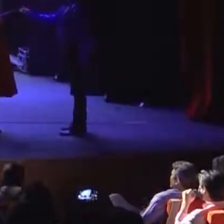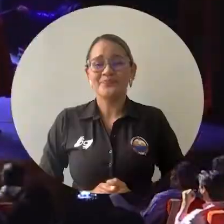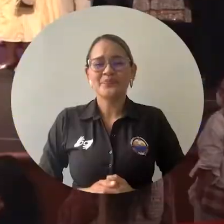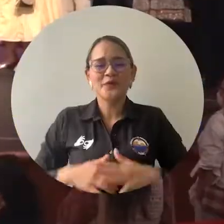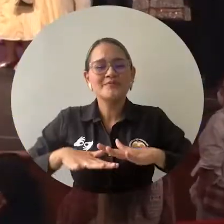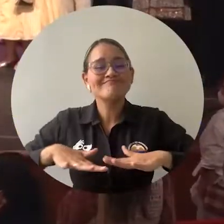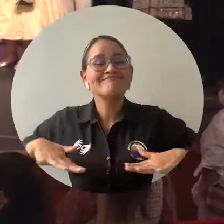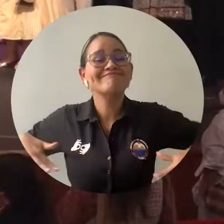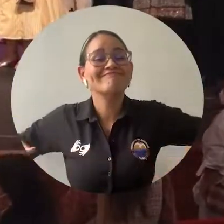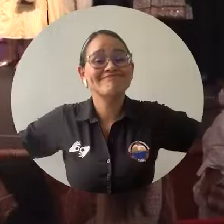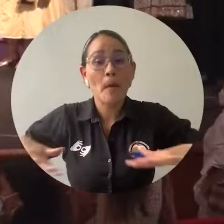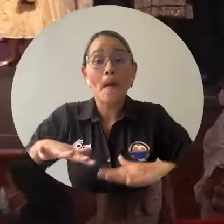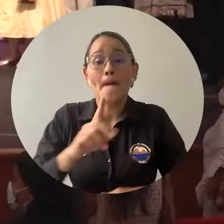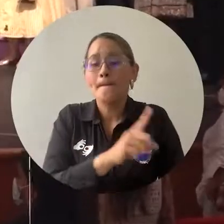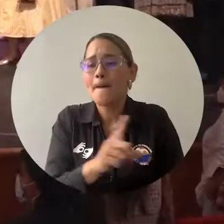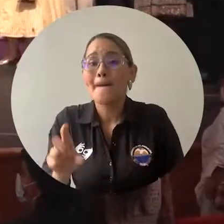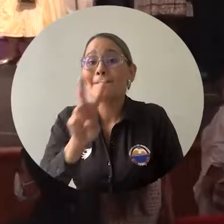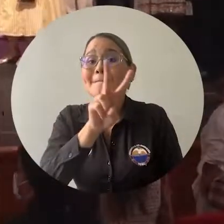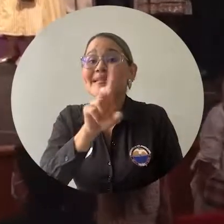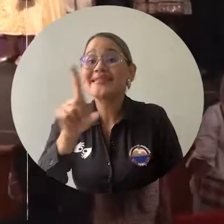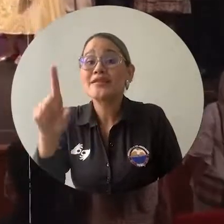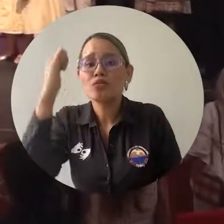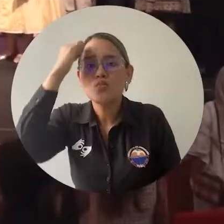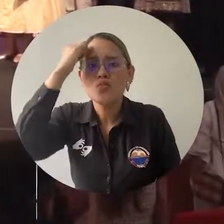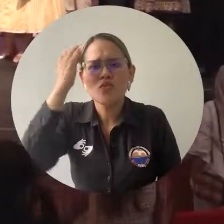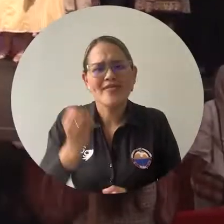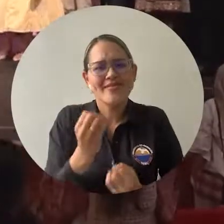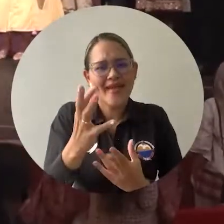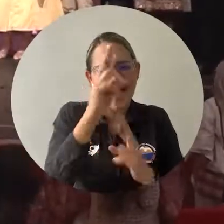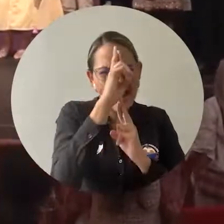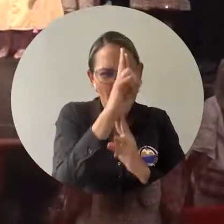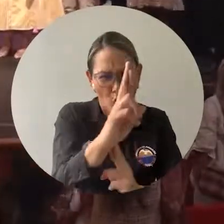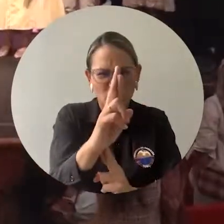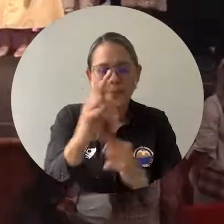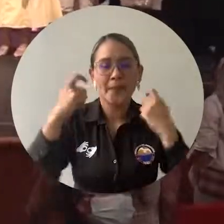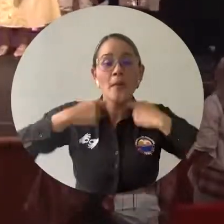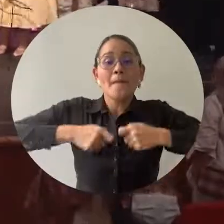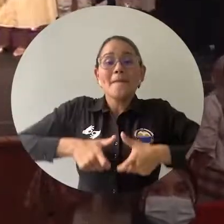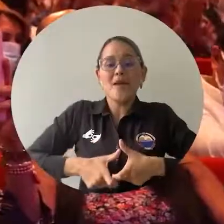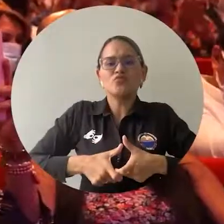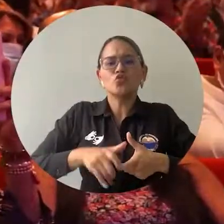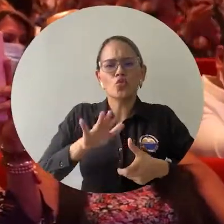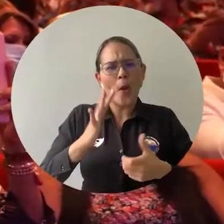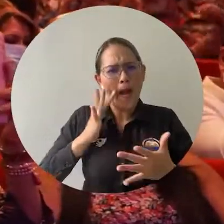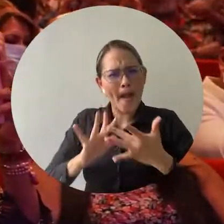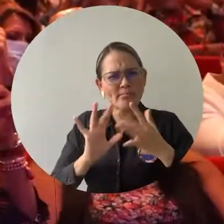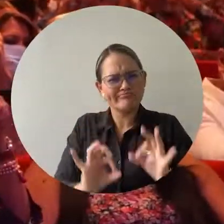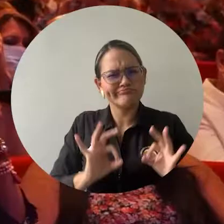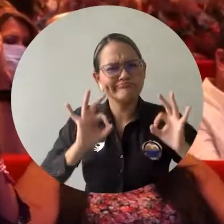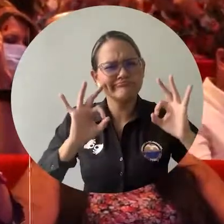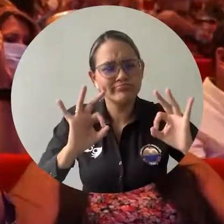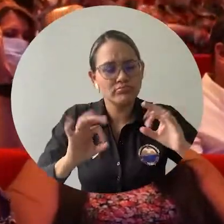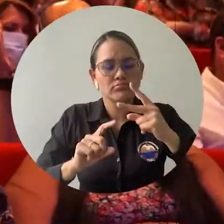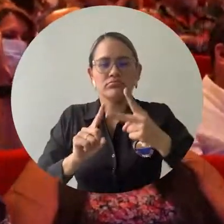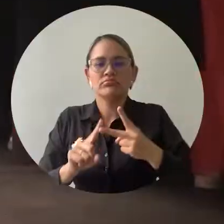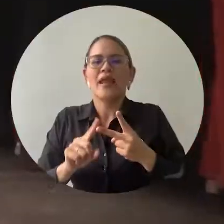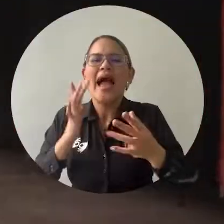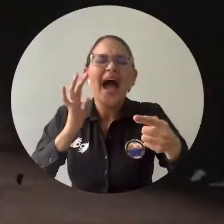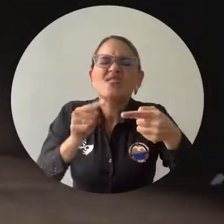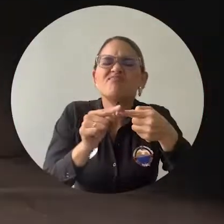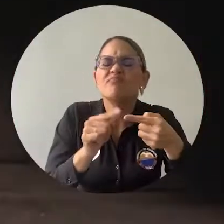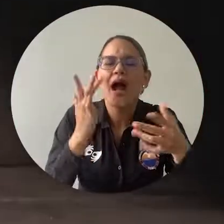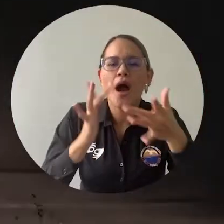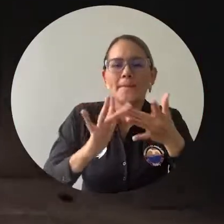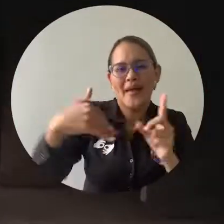Durante la velada, 21 maestros recibieron las distinciones Medalla al Mérito y la Excelencia en los ámbitos